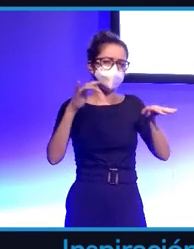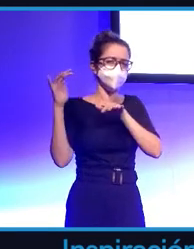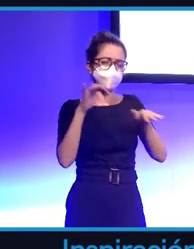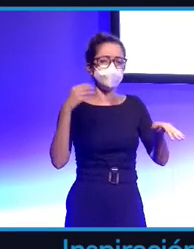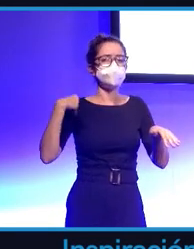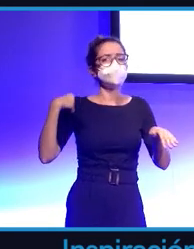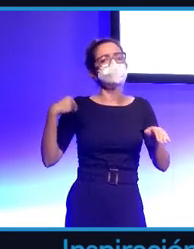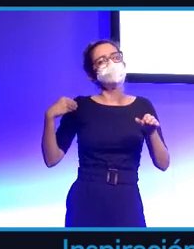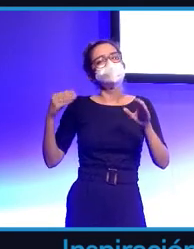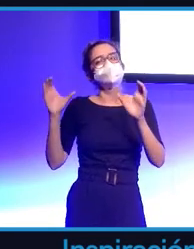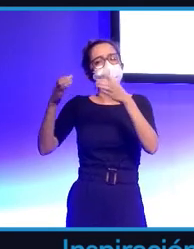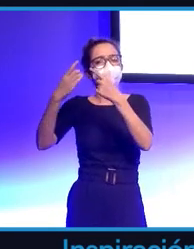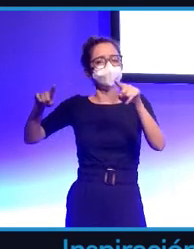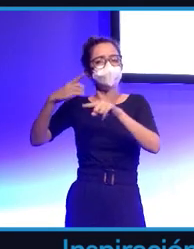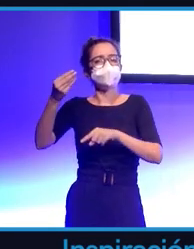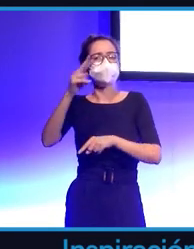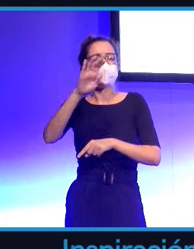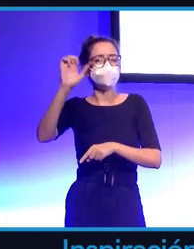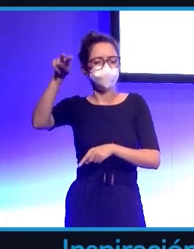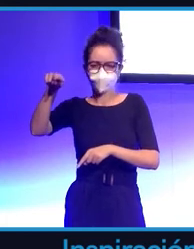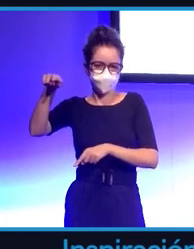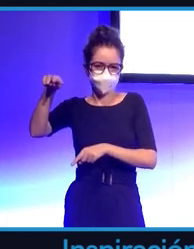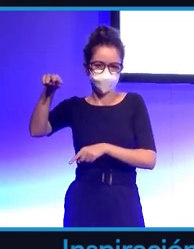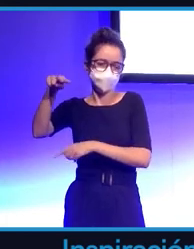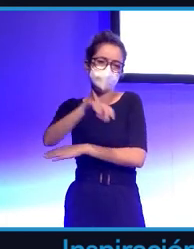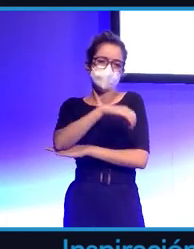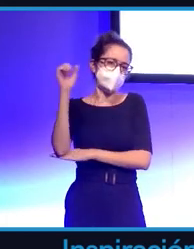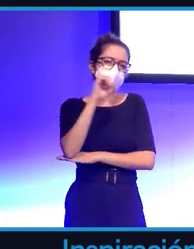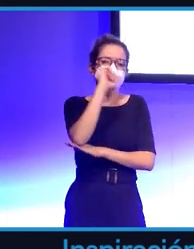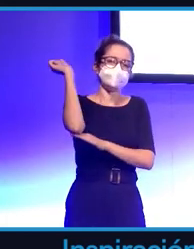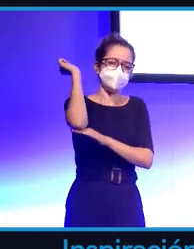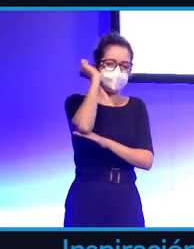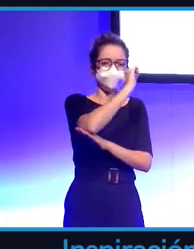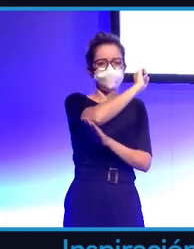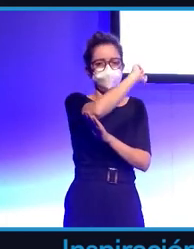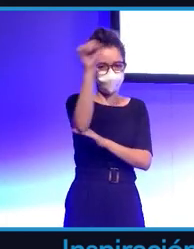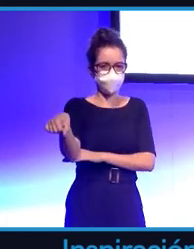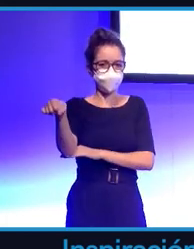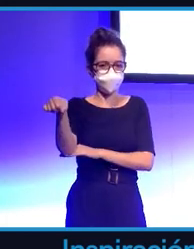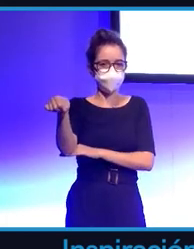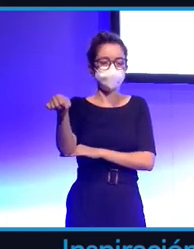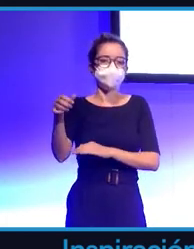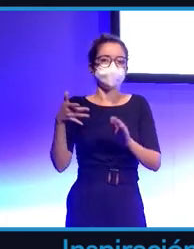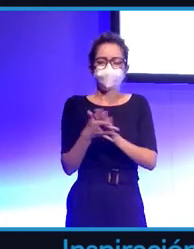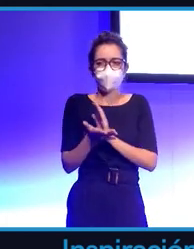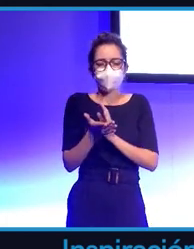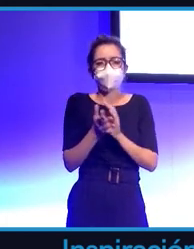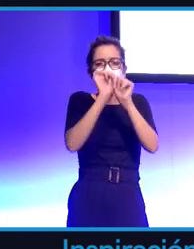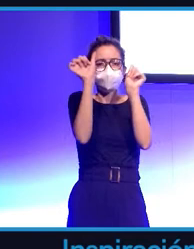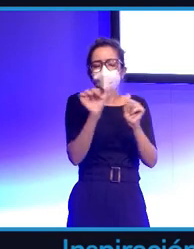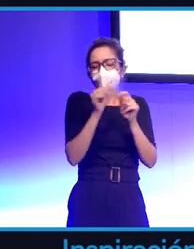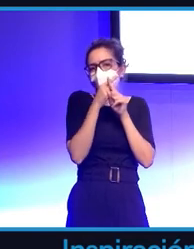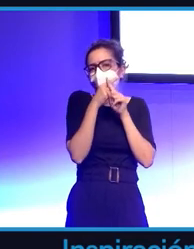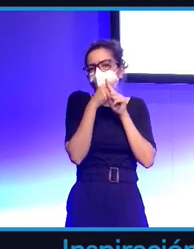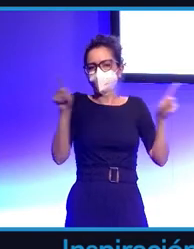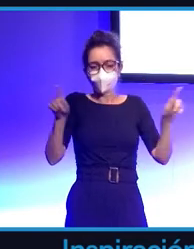época. Es millones y millones de usuarios que han entrado en un mundo virtual para ver un concierto, pero en un formato totalmente diferente al que estamos acostumbrados